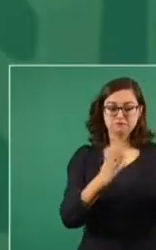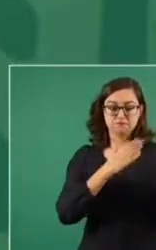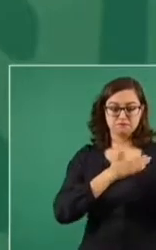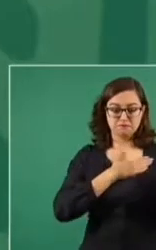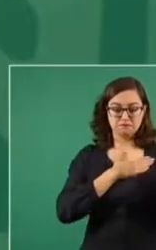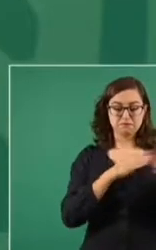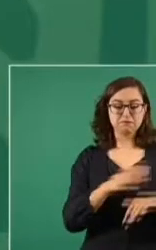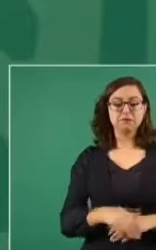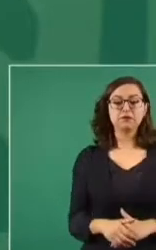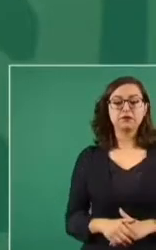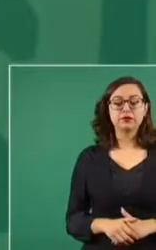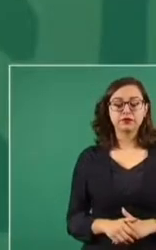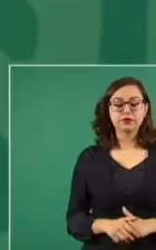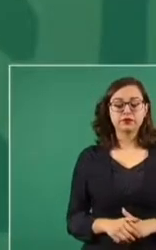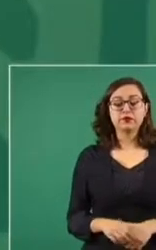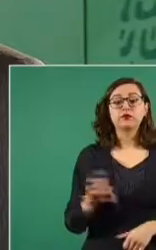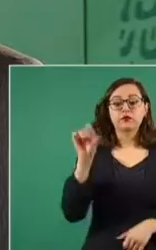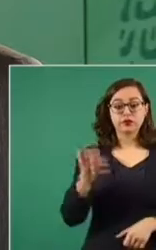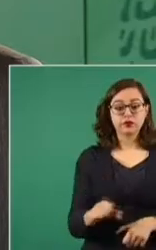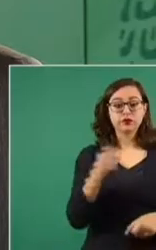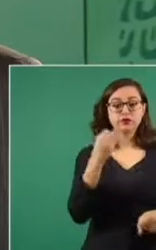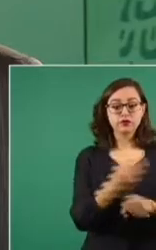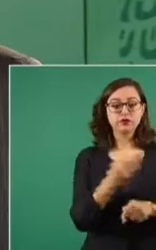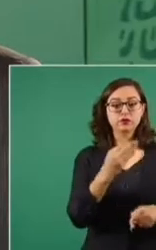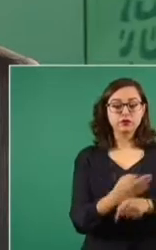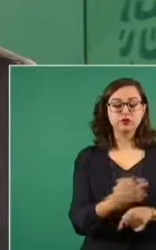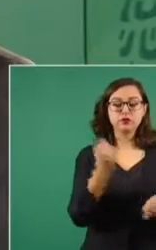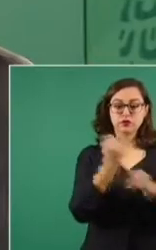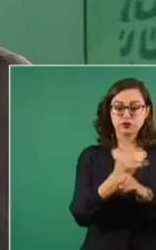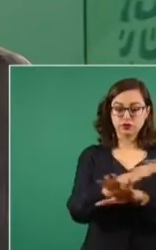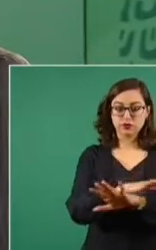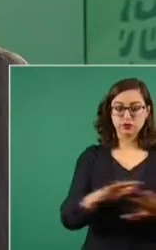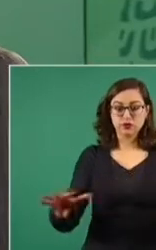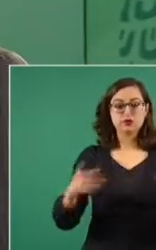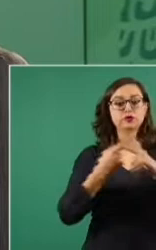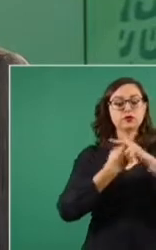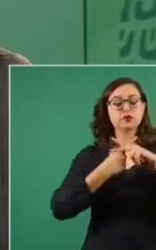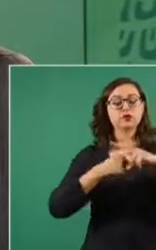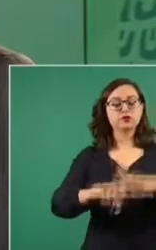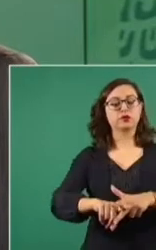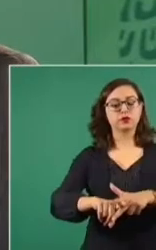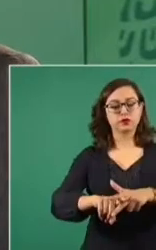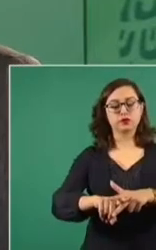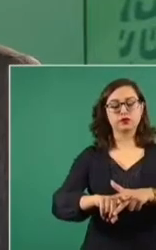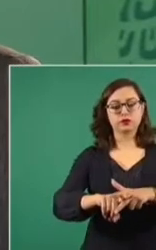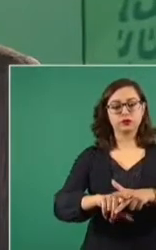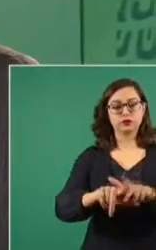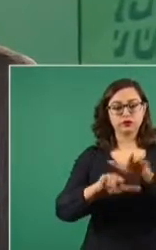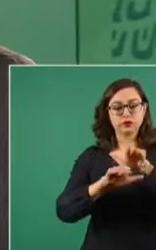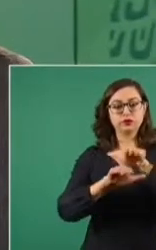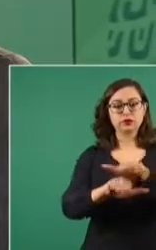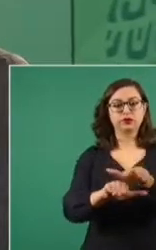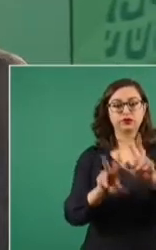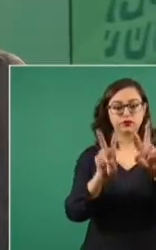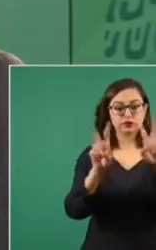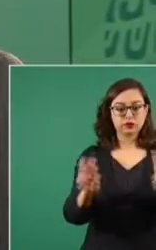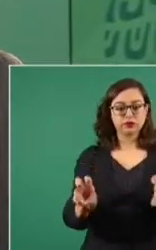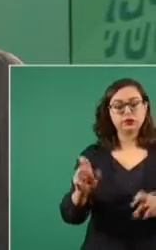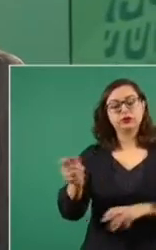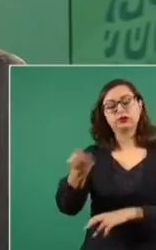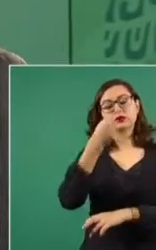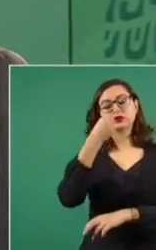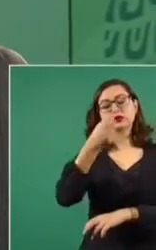vamos a empezar de esa manera, informando sobre la compra de los